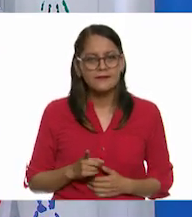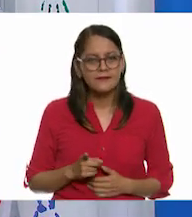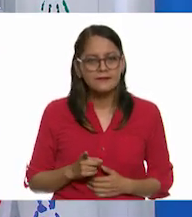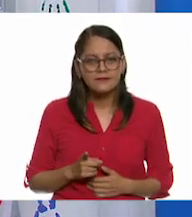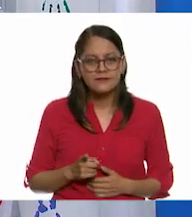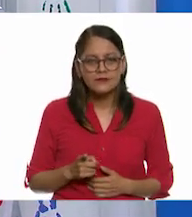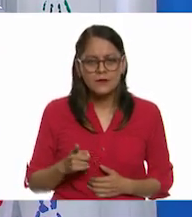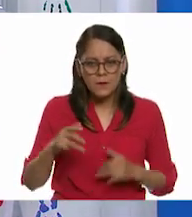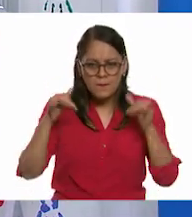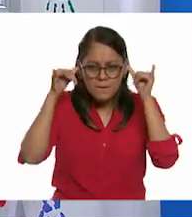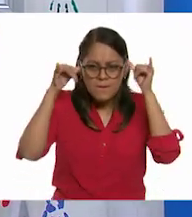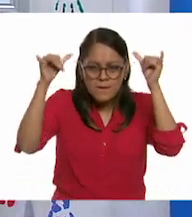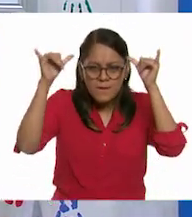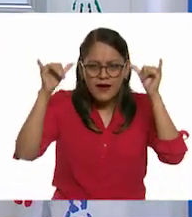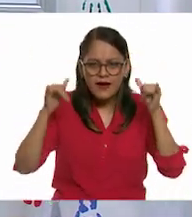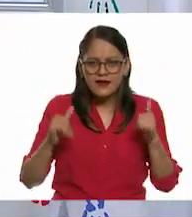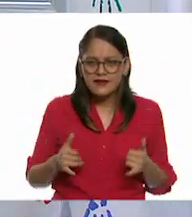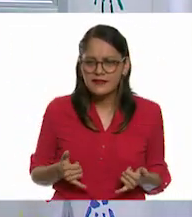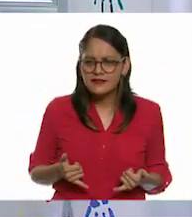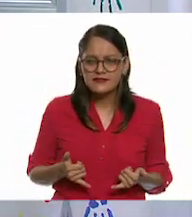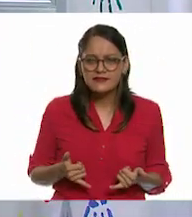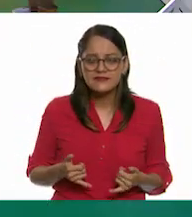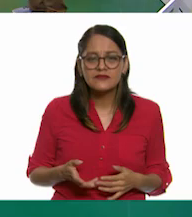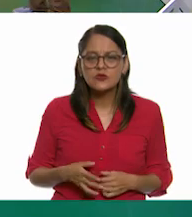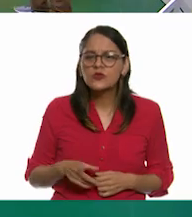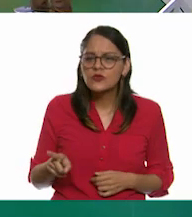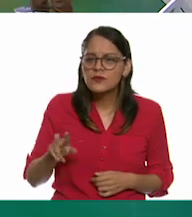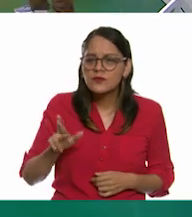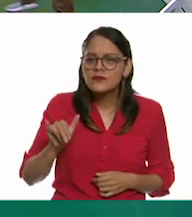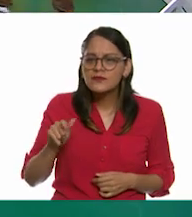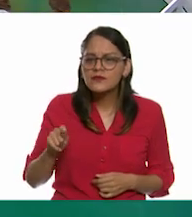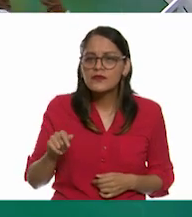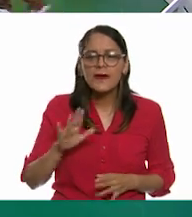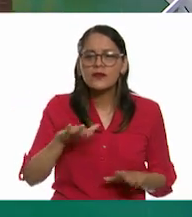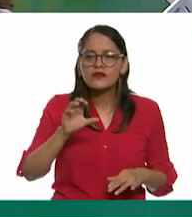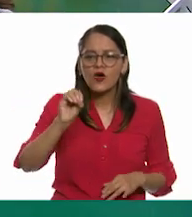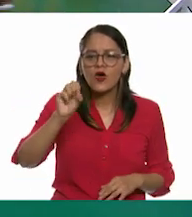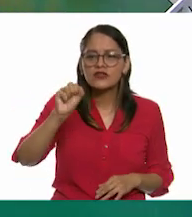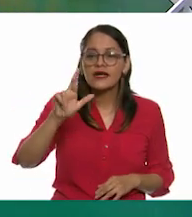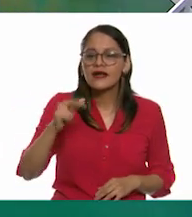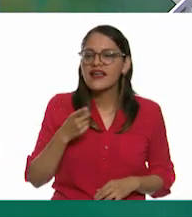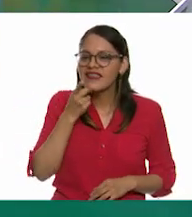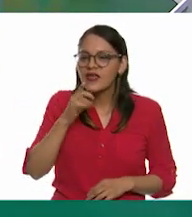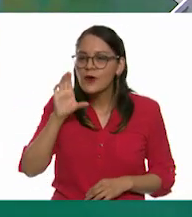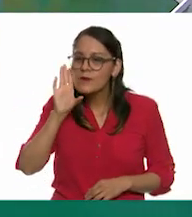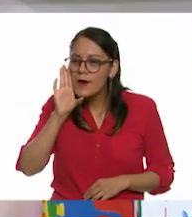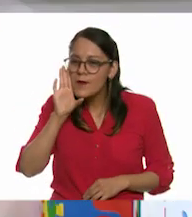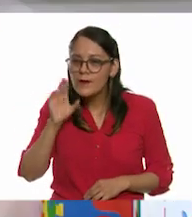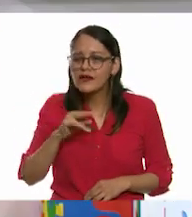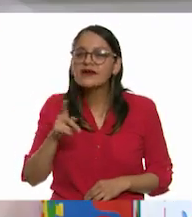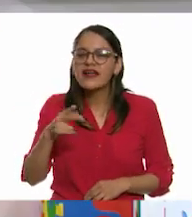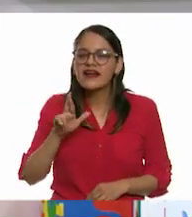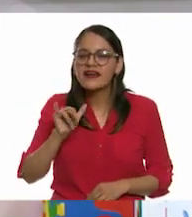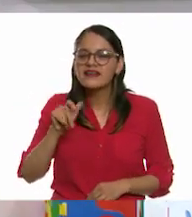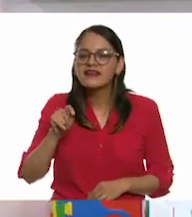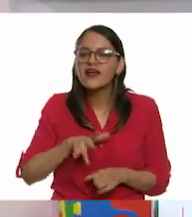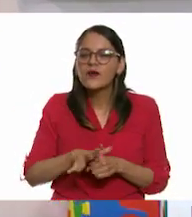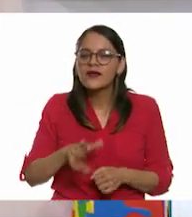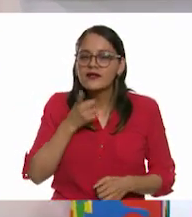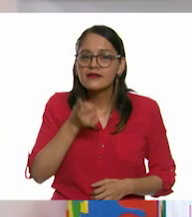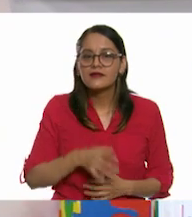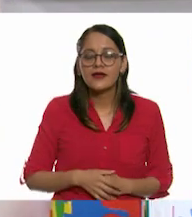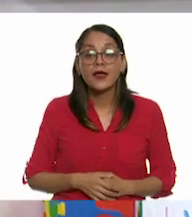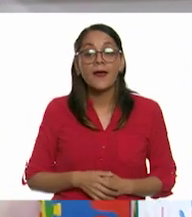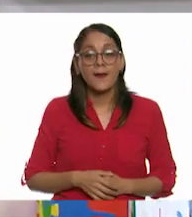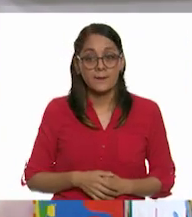¿Qué es? ¿Qué es? ¿Una vaca? Dicen que una vaca. Rita, o mejor, Oscar, ¿qué fue lo que te dijo Rita? Porque capaz si le cambia ahorita lo que había dicho. Ay,